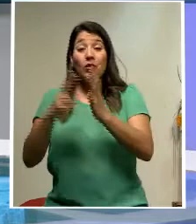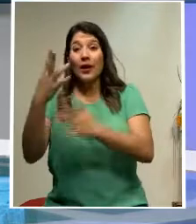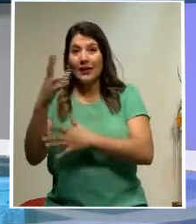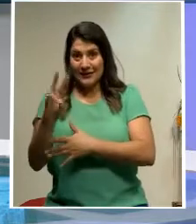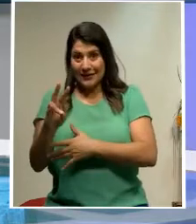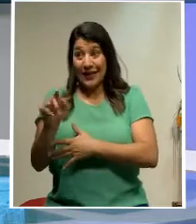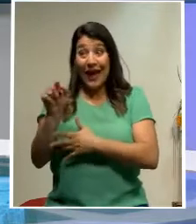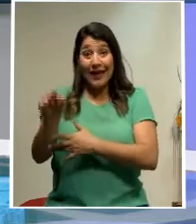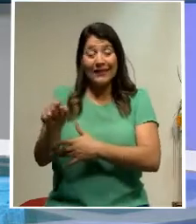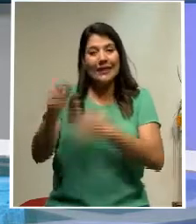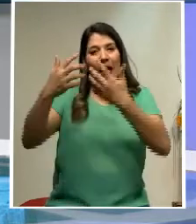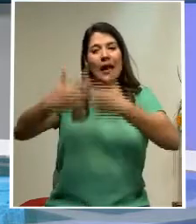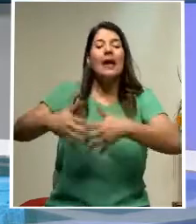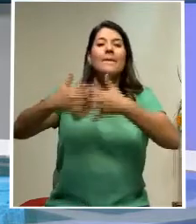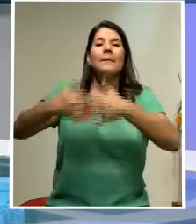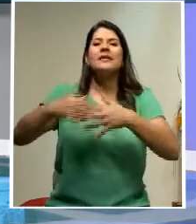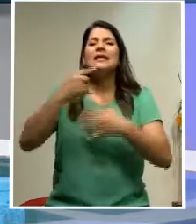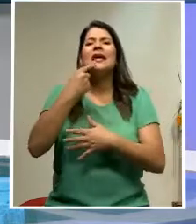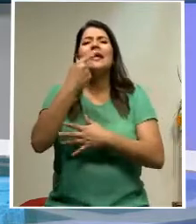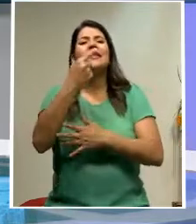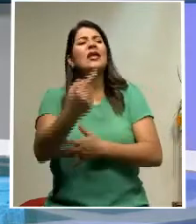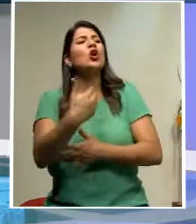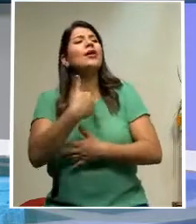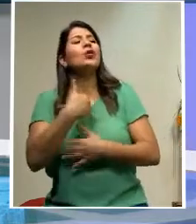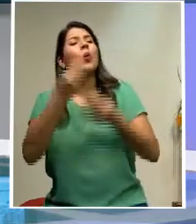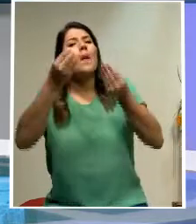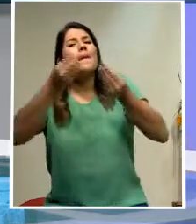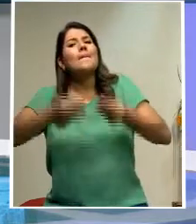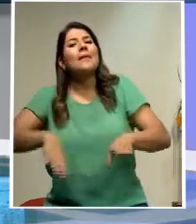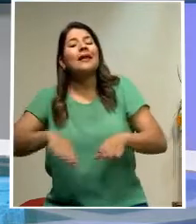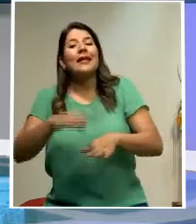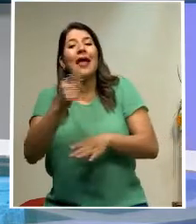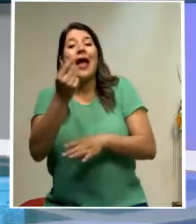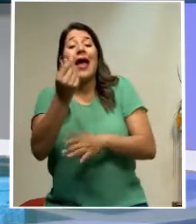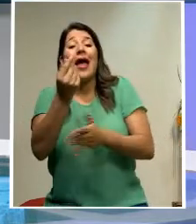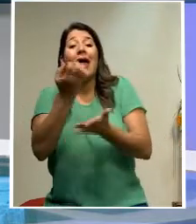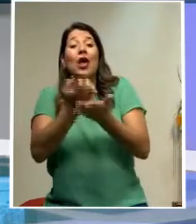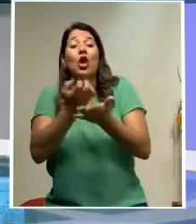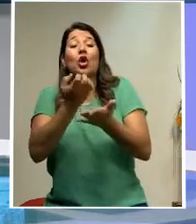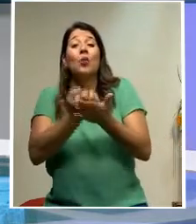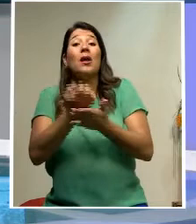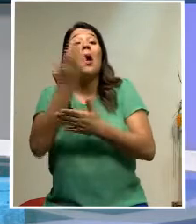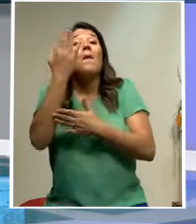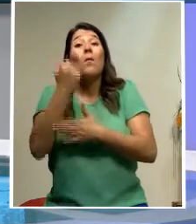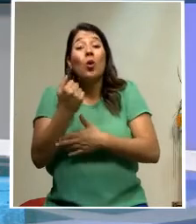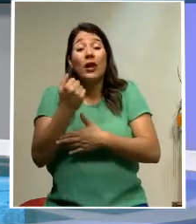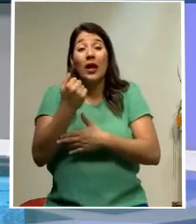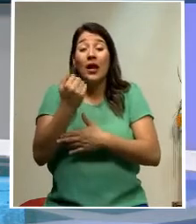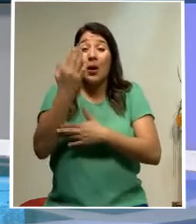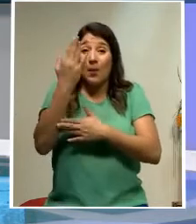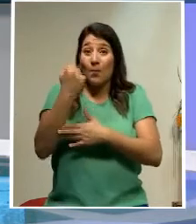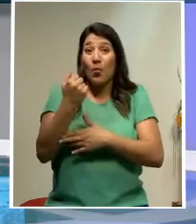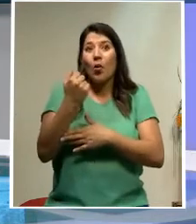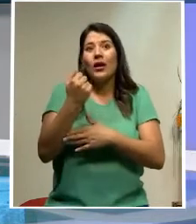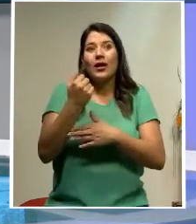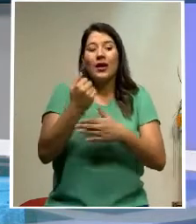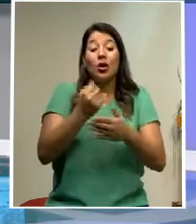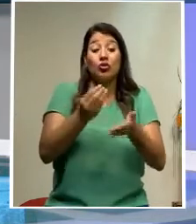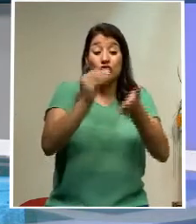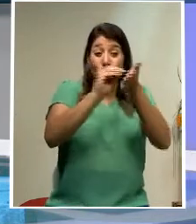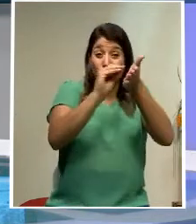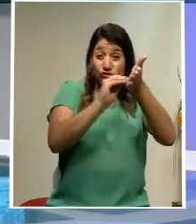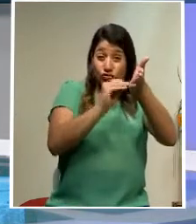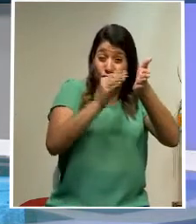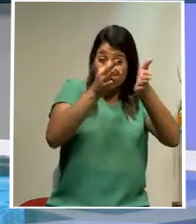beneficiada alegó que tenía pérdidas económicas por la variación entre lo expuesto en el cartel de licitación